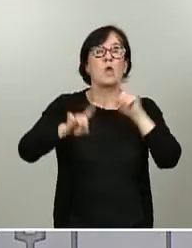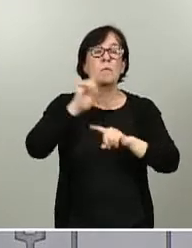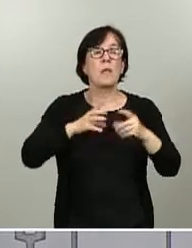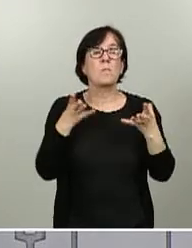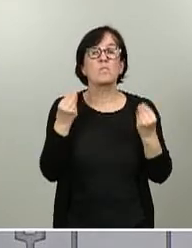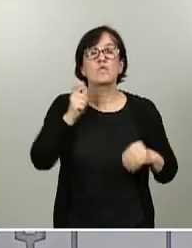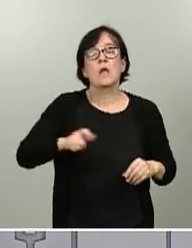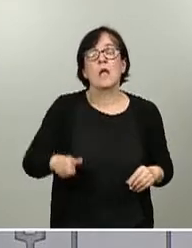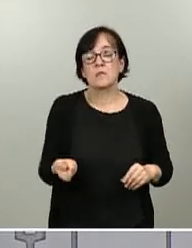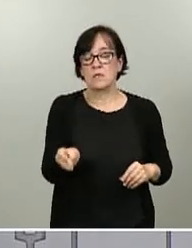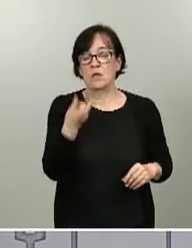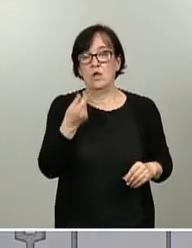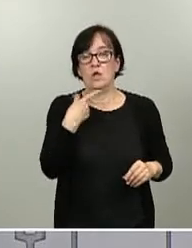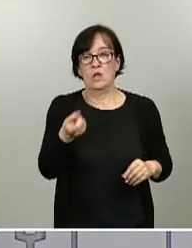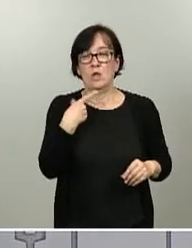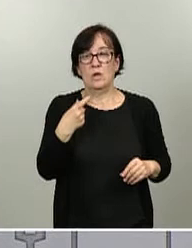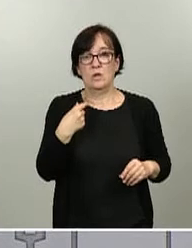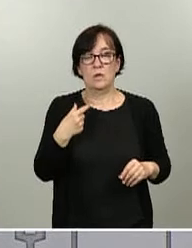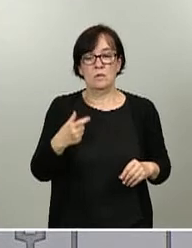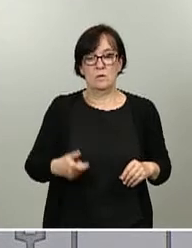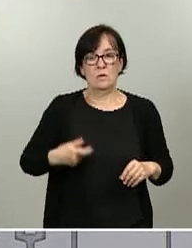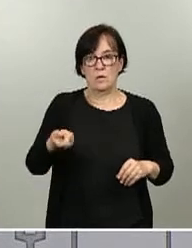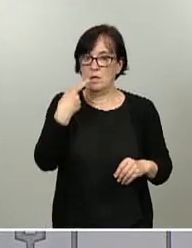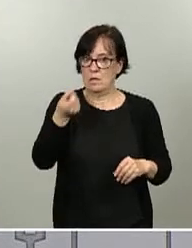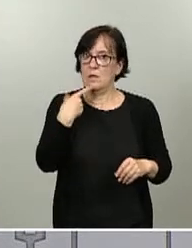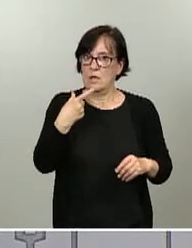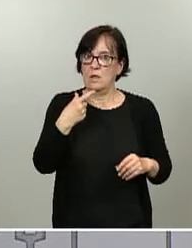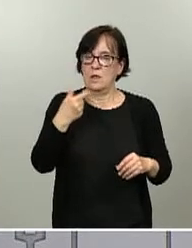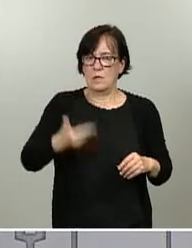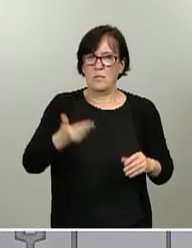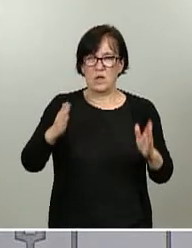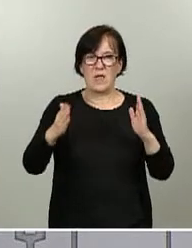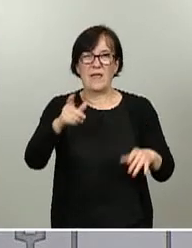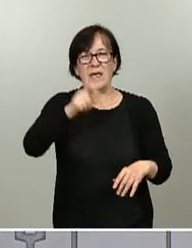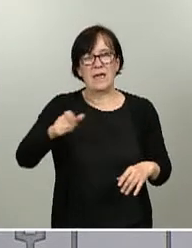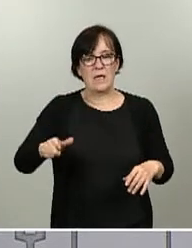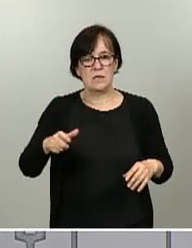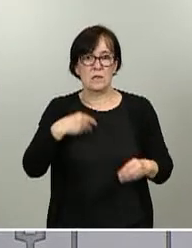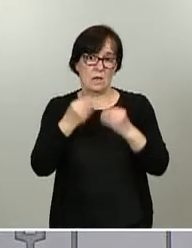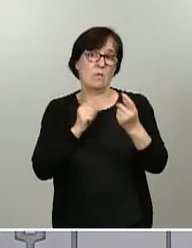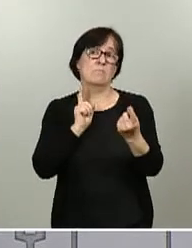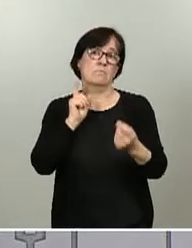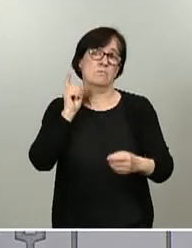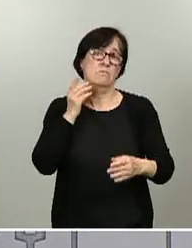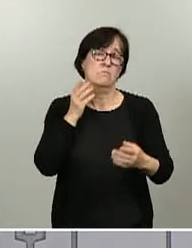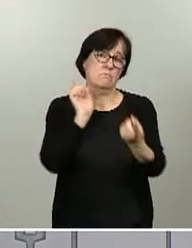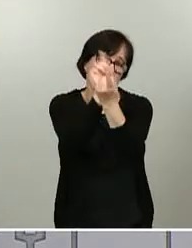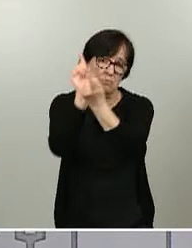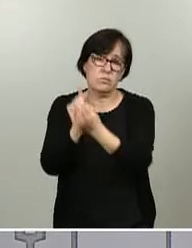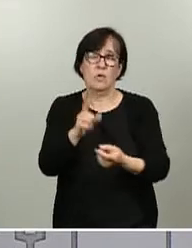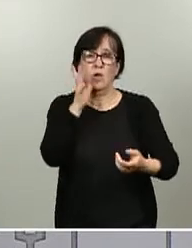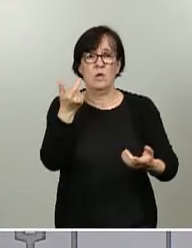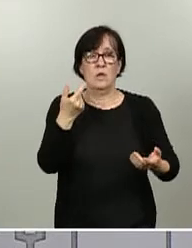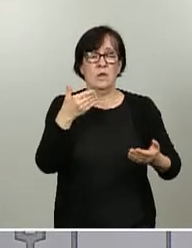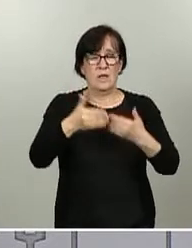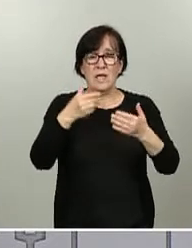y además tomándolo durante un tiempo muy importante, porque son gente que se está exponiendo, y sabemos además que el efecto, algunos de estos efectos